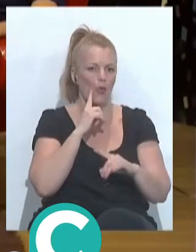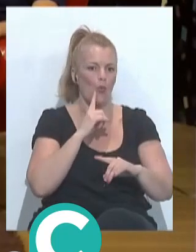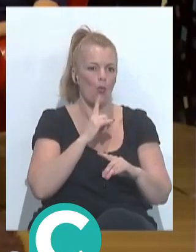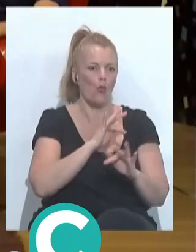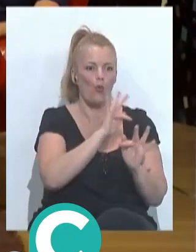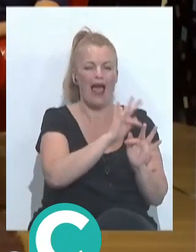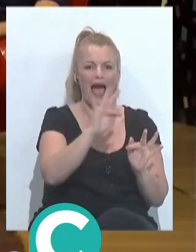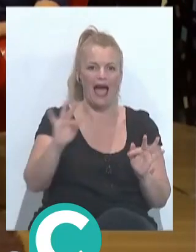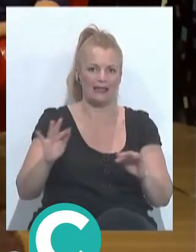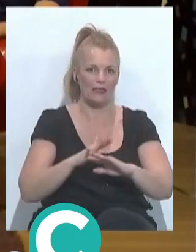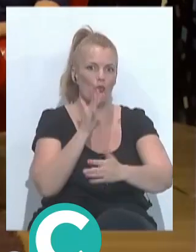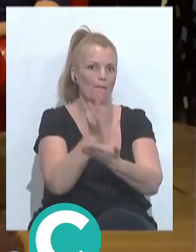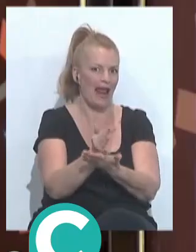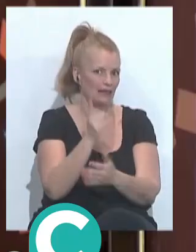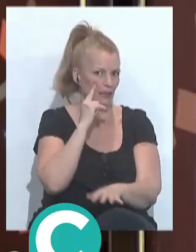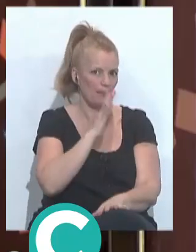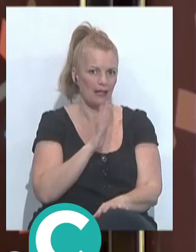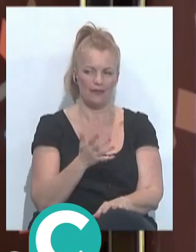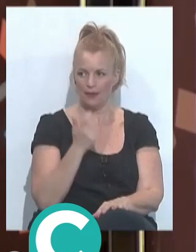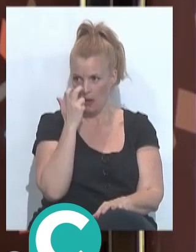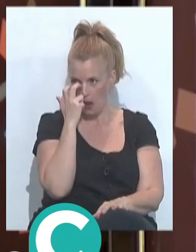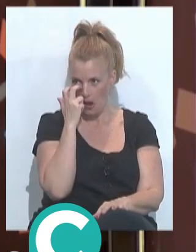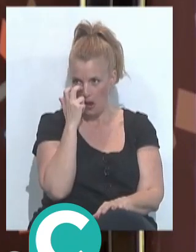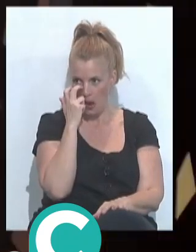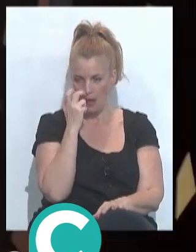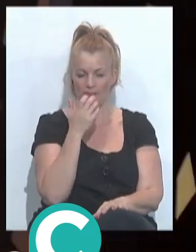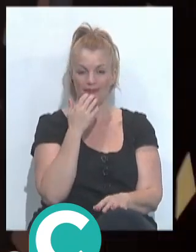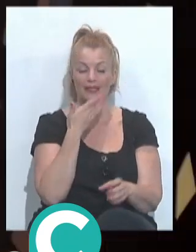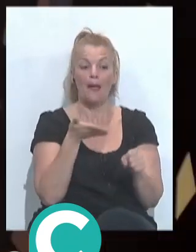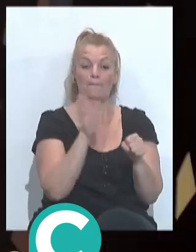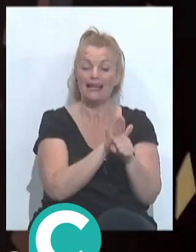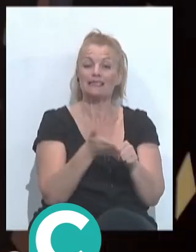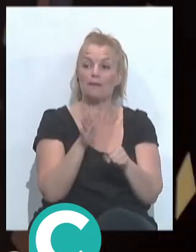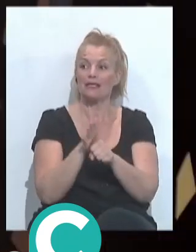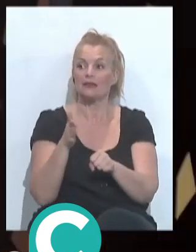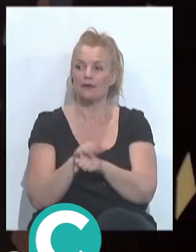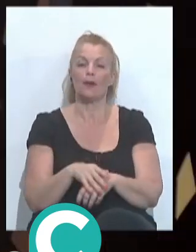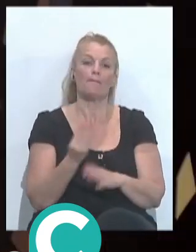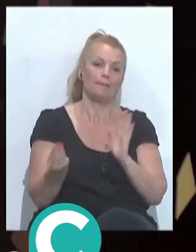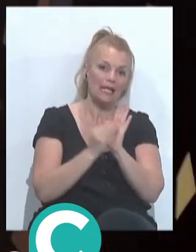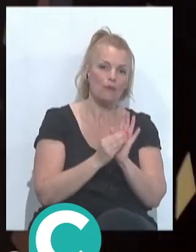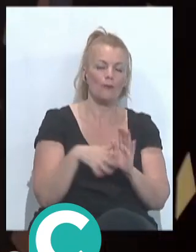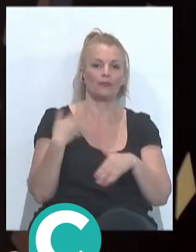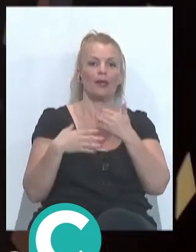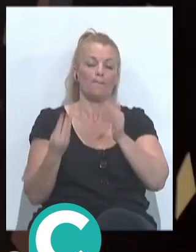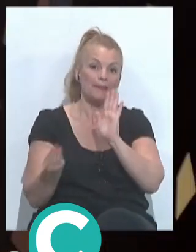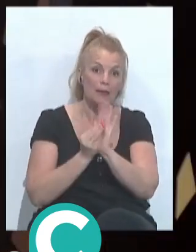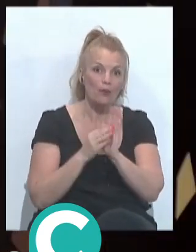es insufrible realmente eso es que como son parche al final va diciendo bueno pues metemos tal y metemos tal